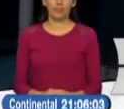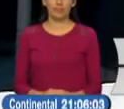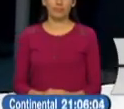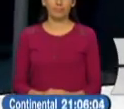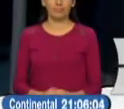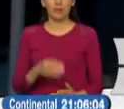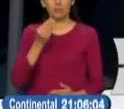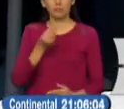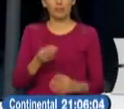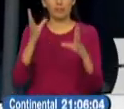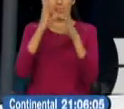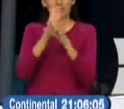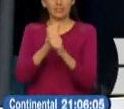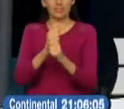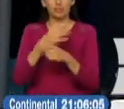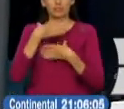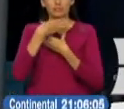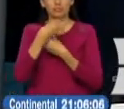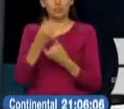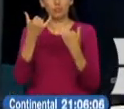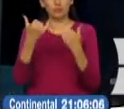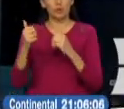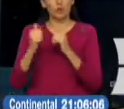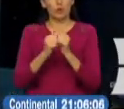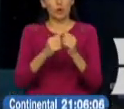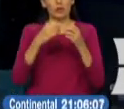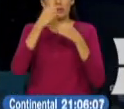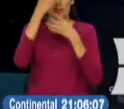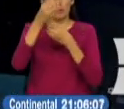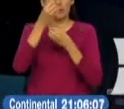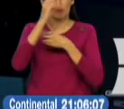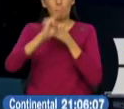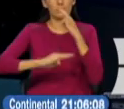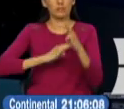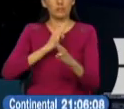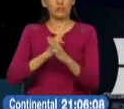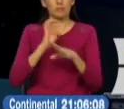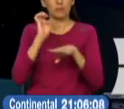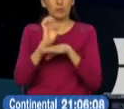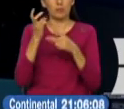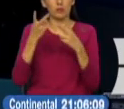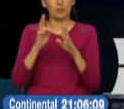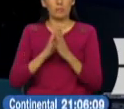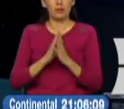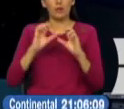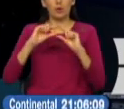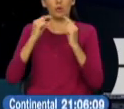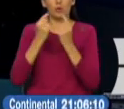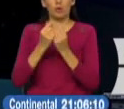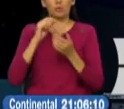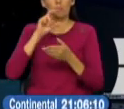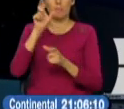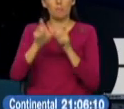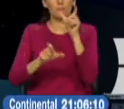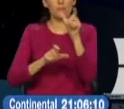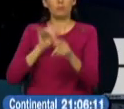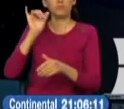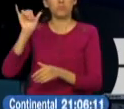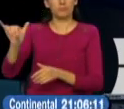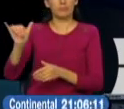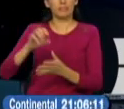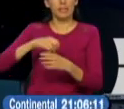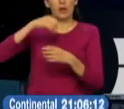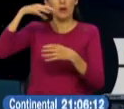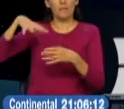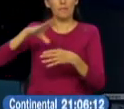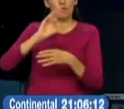Muy buenas noches, es un placer acompañarles con la información de Ecuador y el mundo. Está a madrugada el grupo de manifestantes que pernoctaba en los exteriores